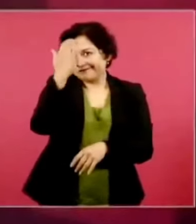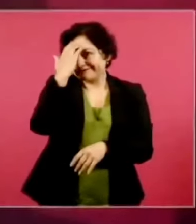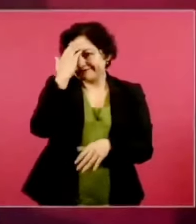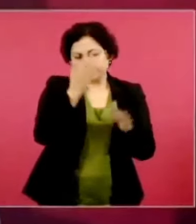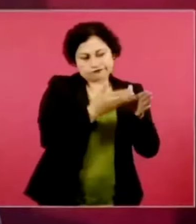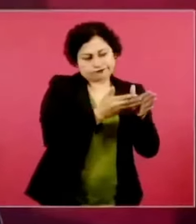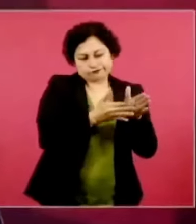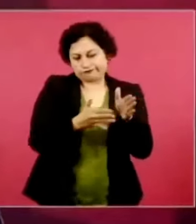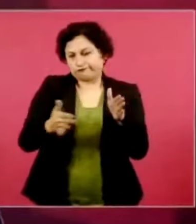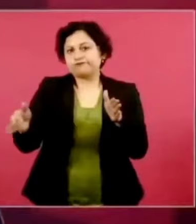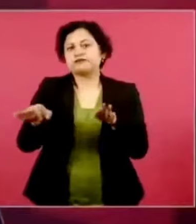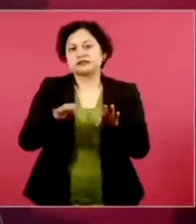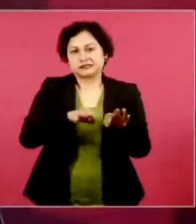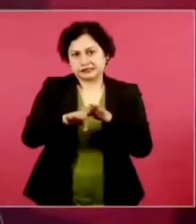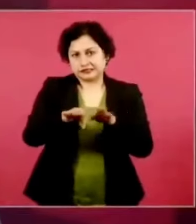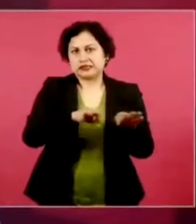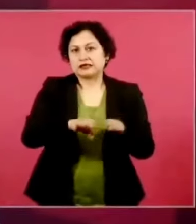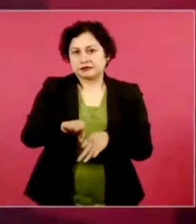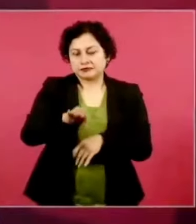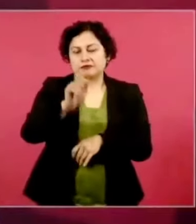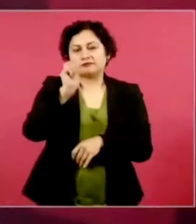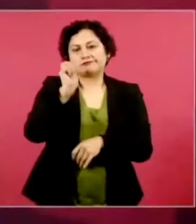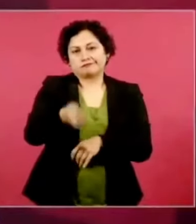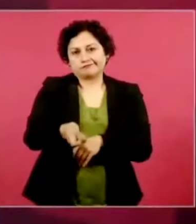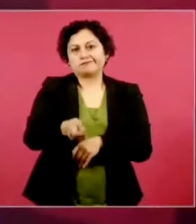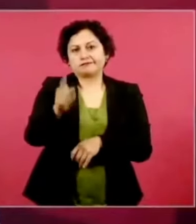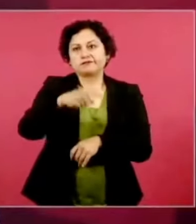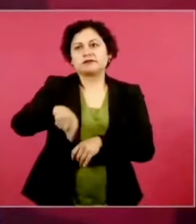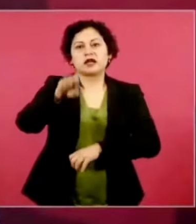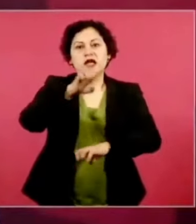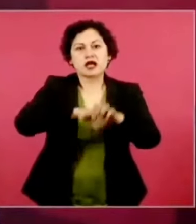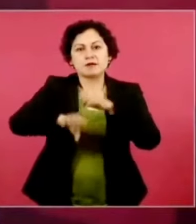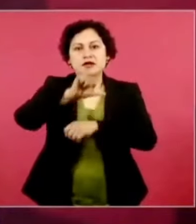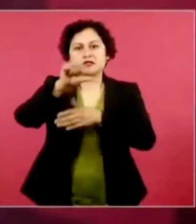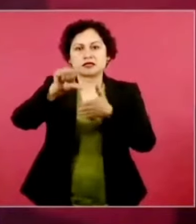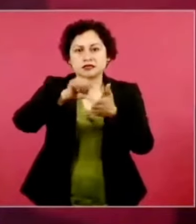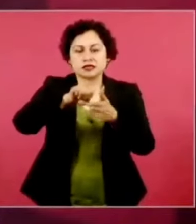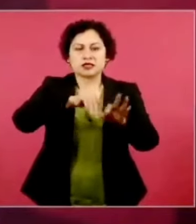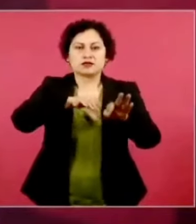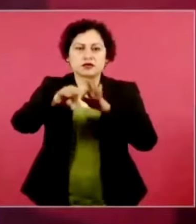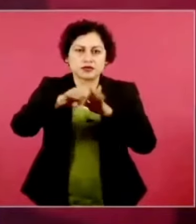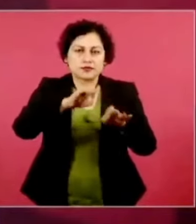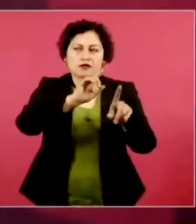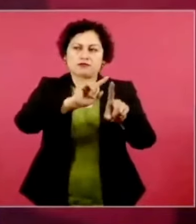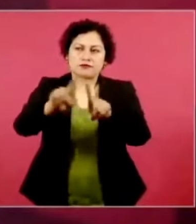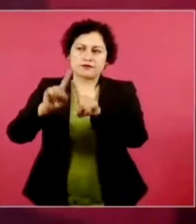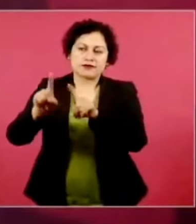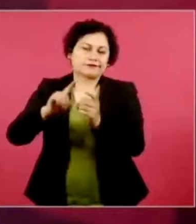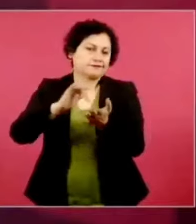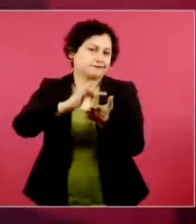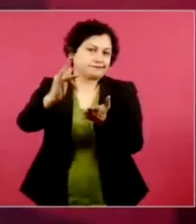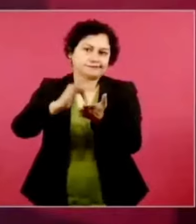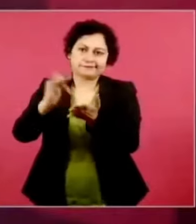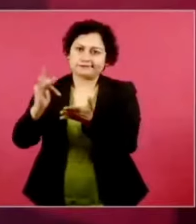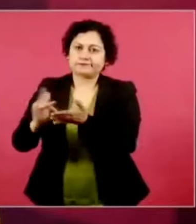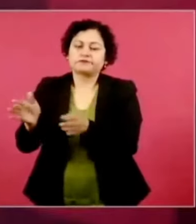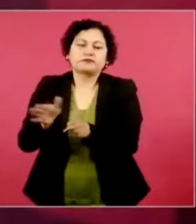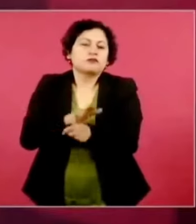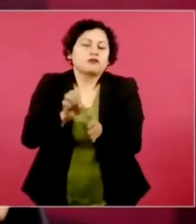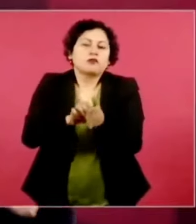tiempo de cientos de miles de centros de trabajo, de unidades económicas, que pueden ser desde talleres de